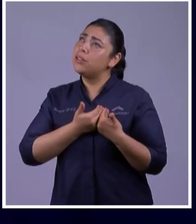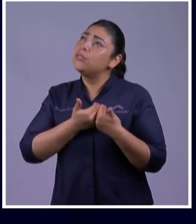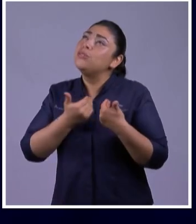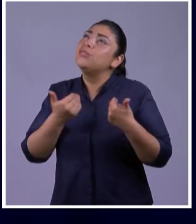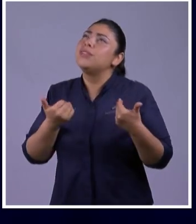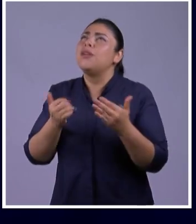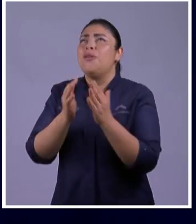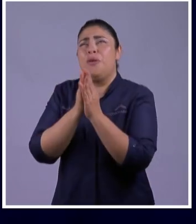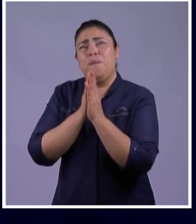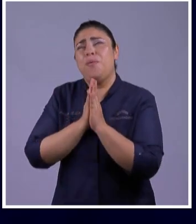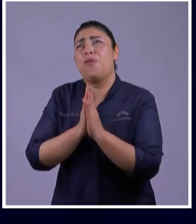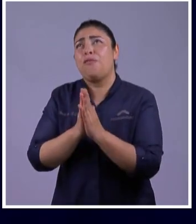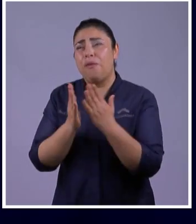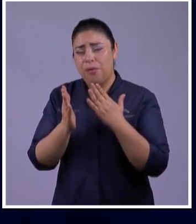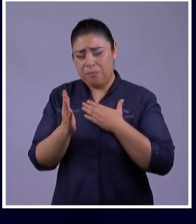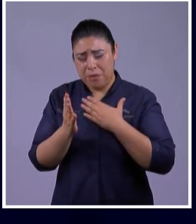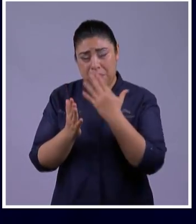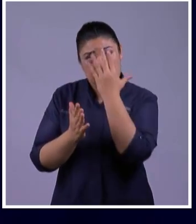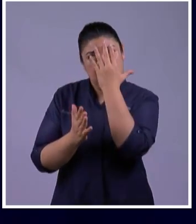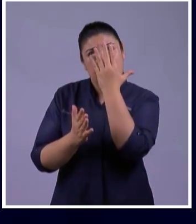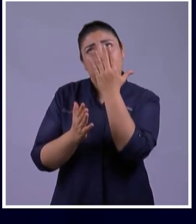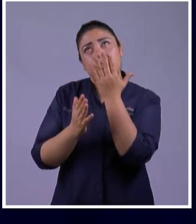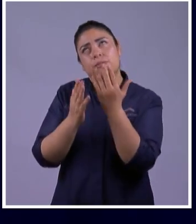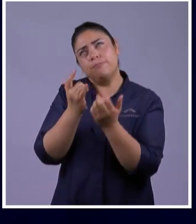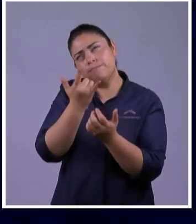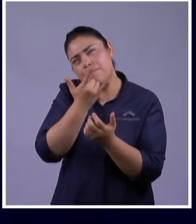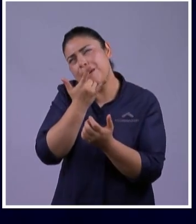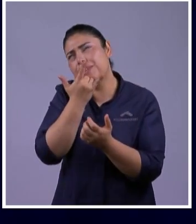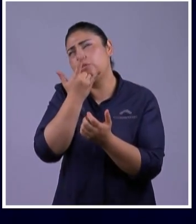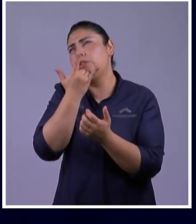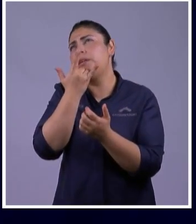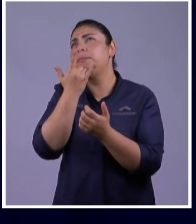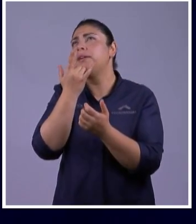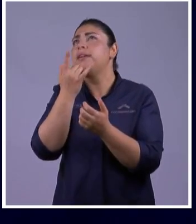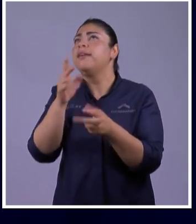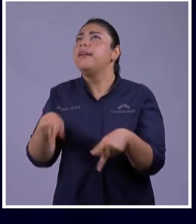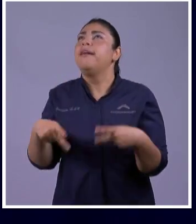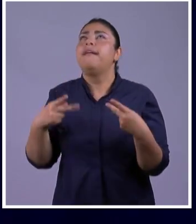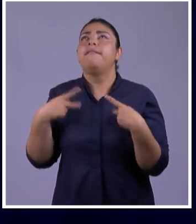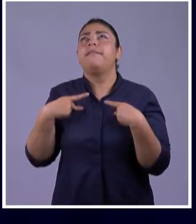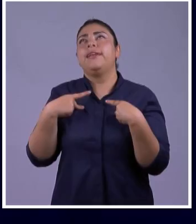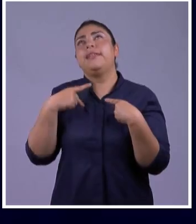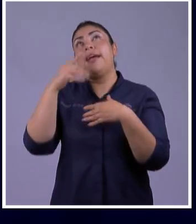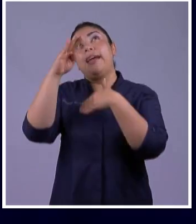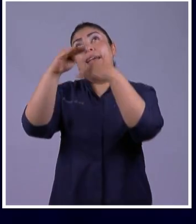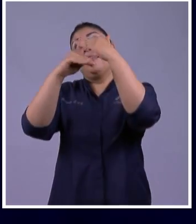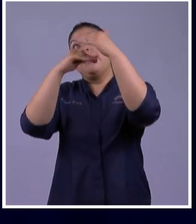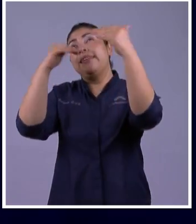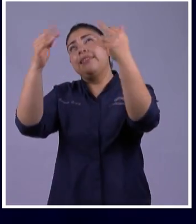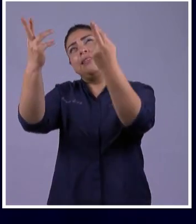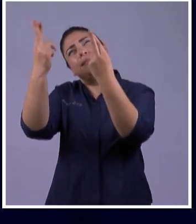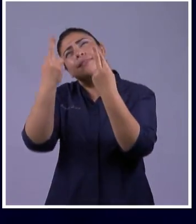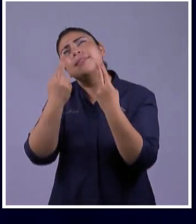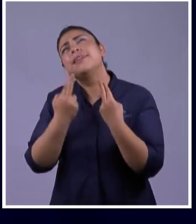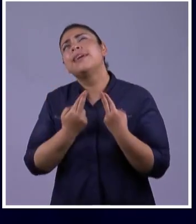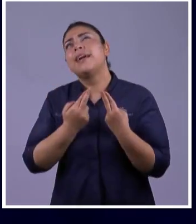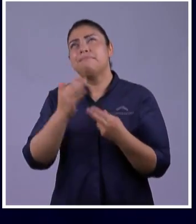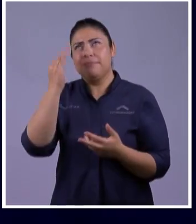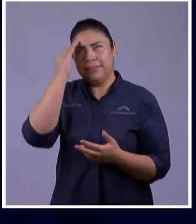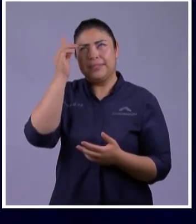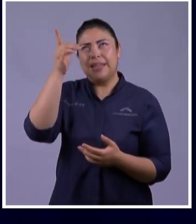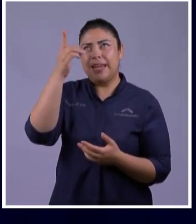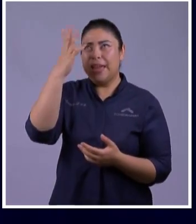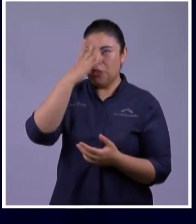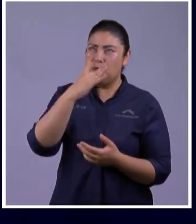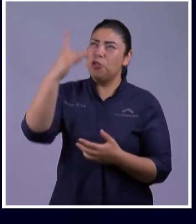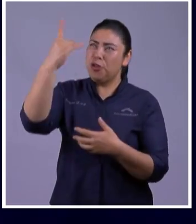Pecados Dame La Vida Eterna Creo Que Eres Mi Señor Y Salvador Si Yo Muero Hoy